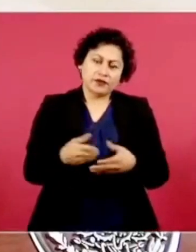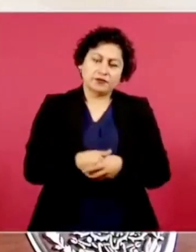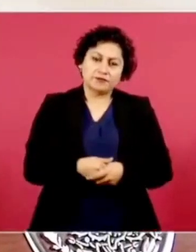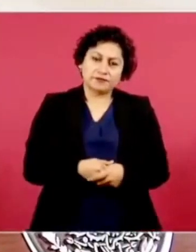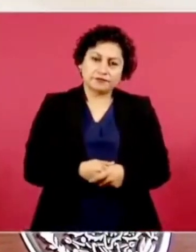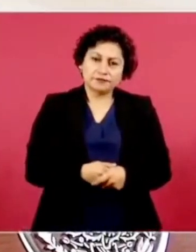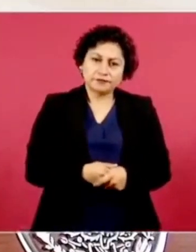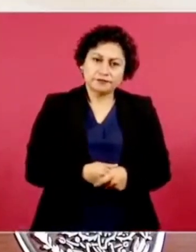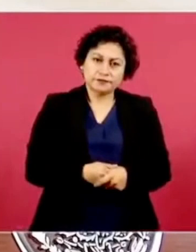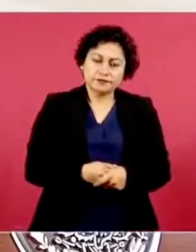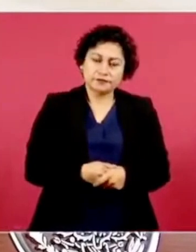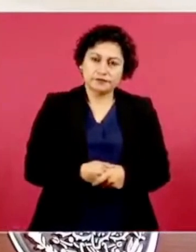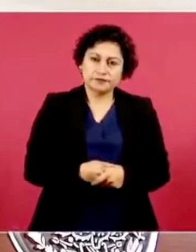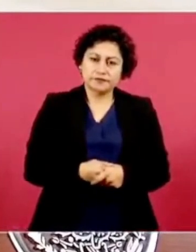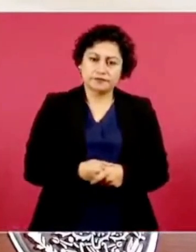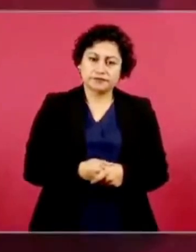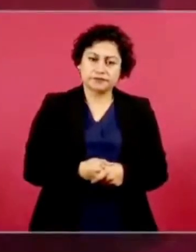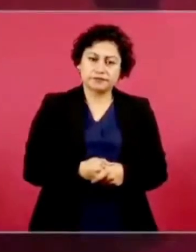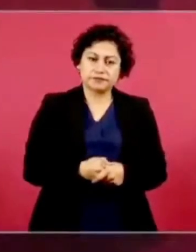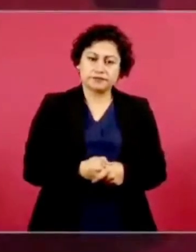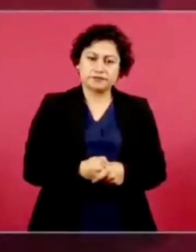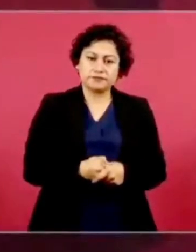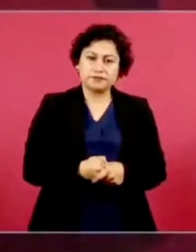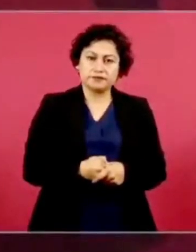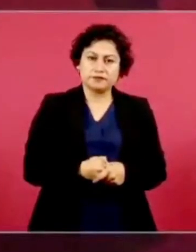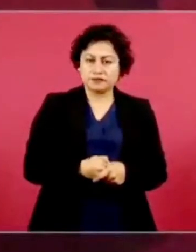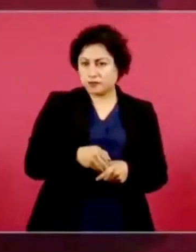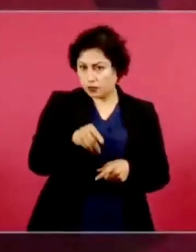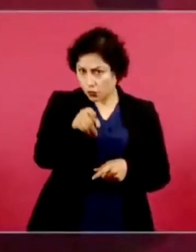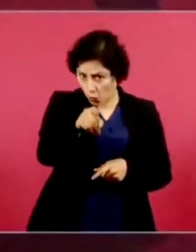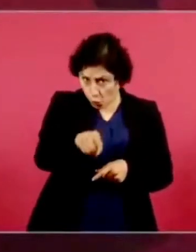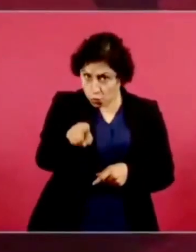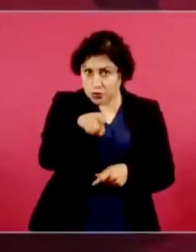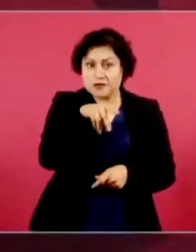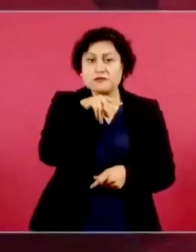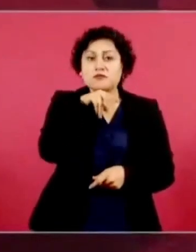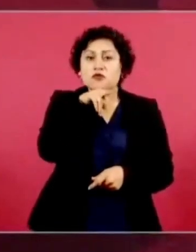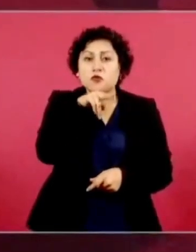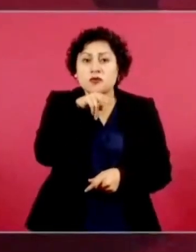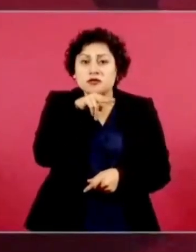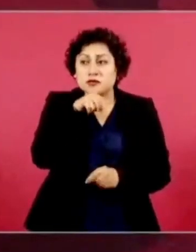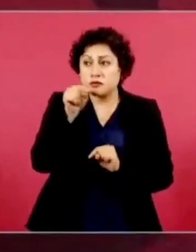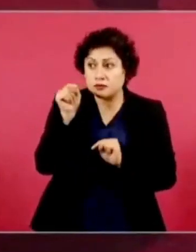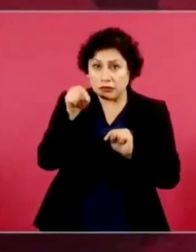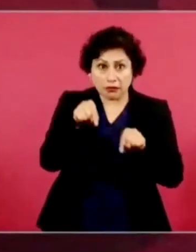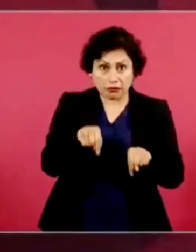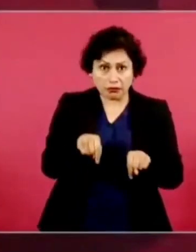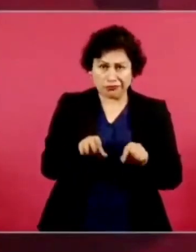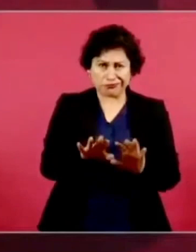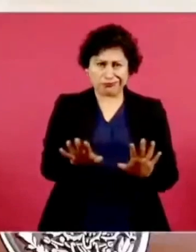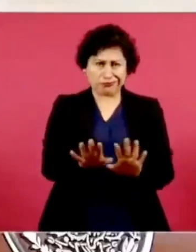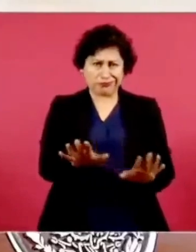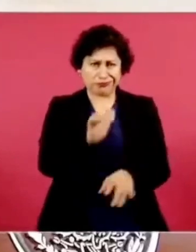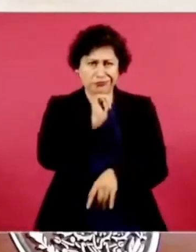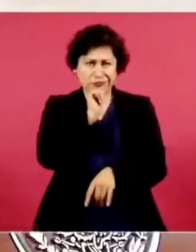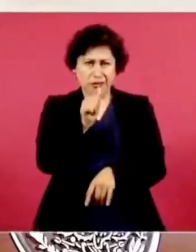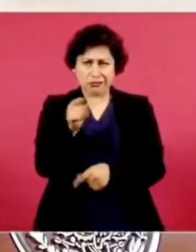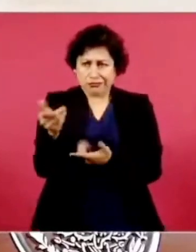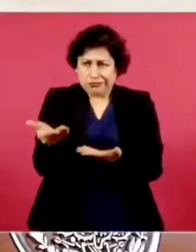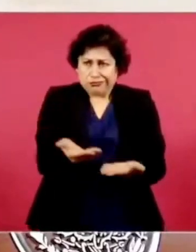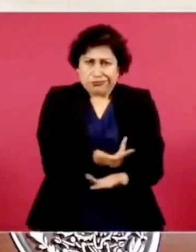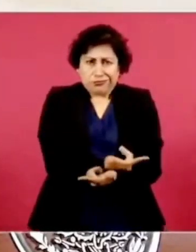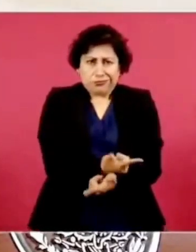no tengan ninguna preocupación, aquí pueden venir y esto es lo que se da